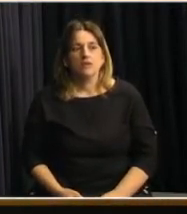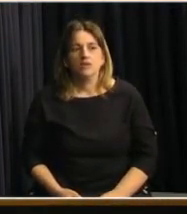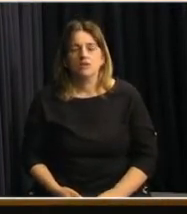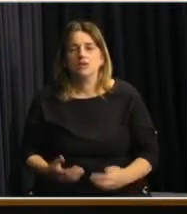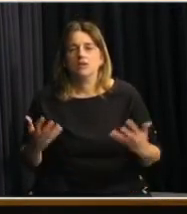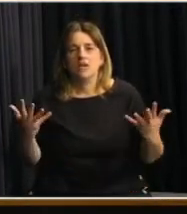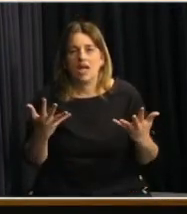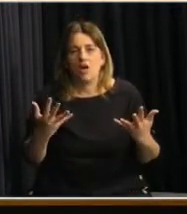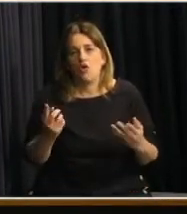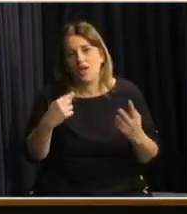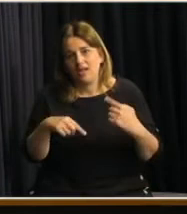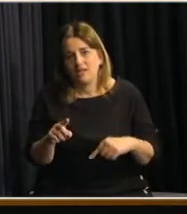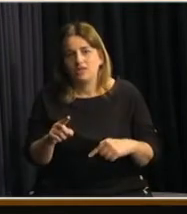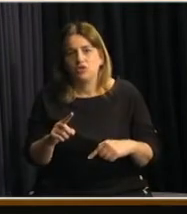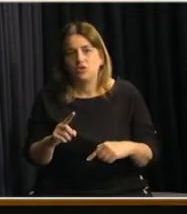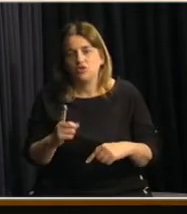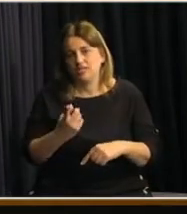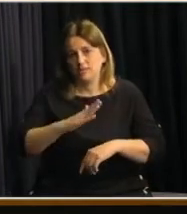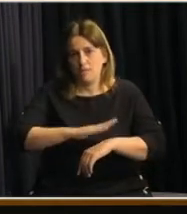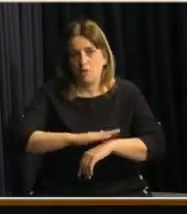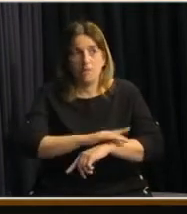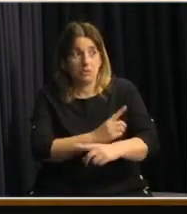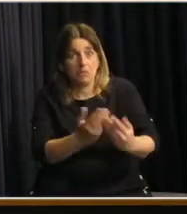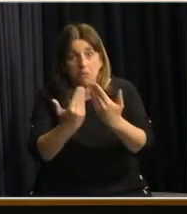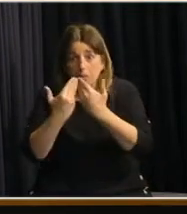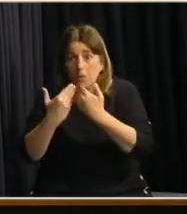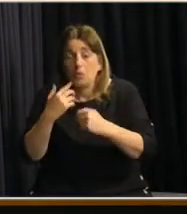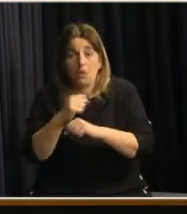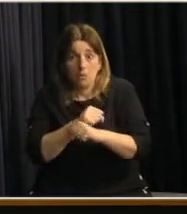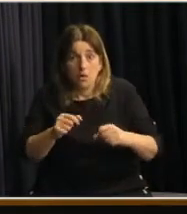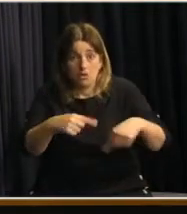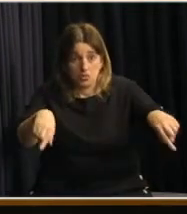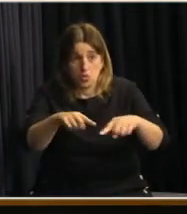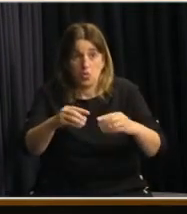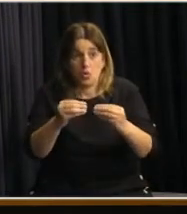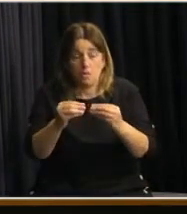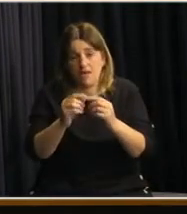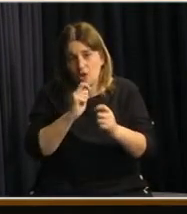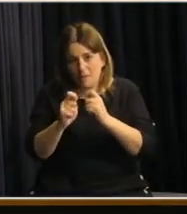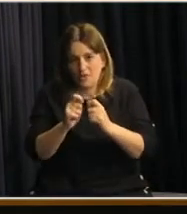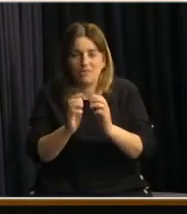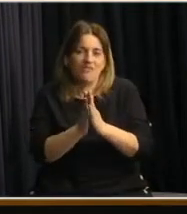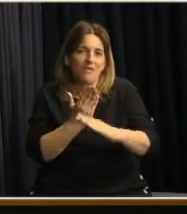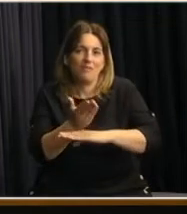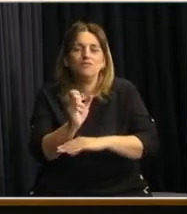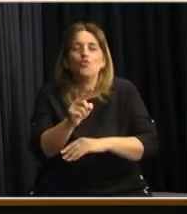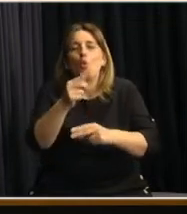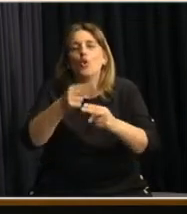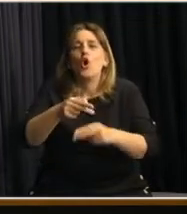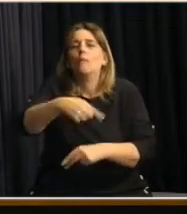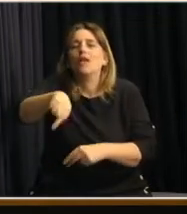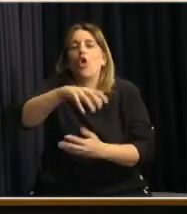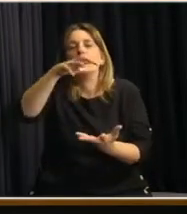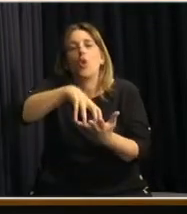Vamos a habilitar entonces la instancia de consulta. Le pedimos a nuestros colegas, como le hacemos habitualmente, identificarse